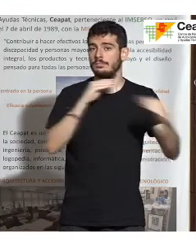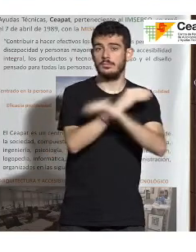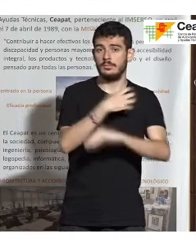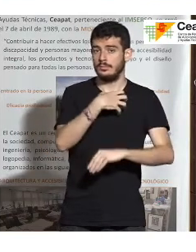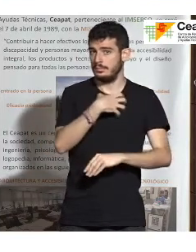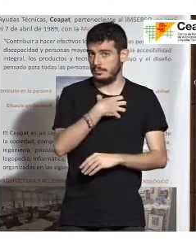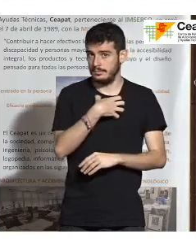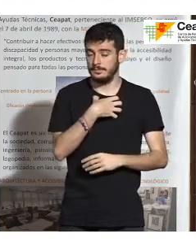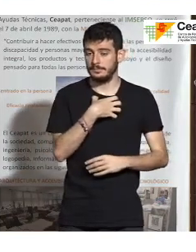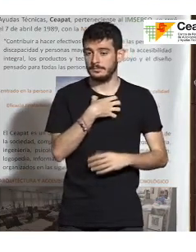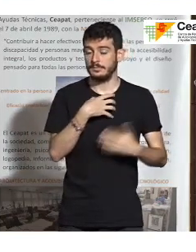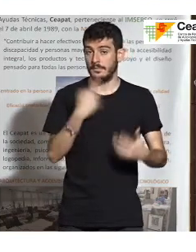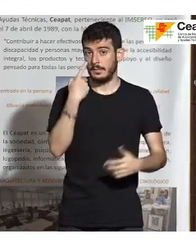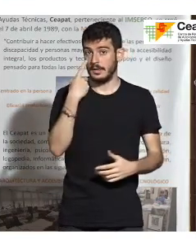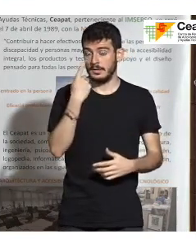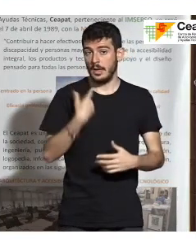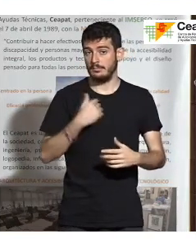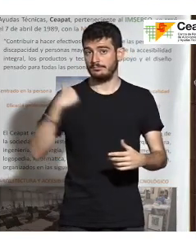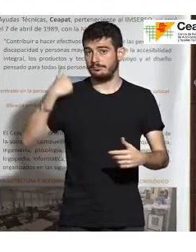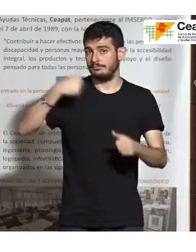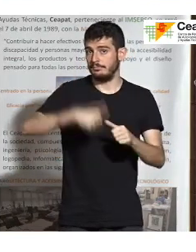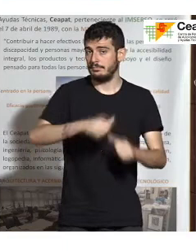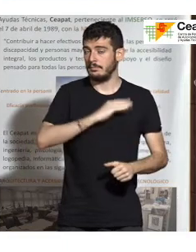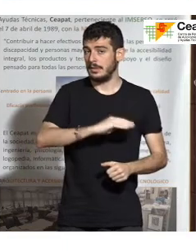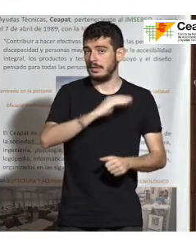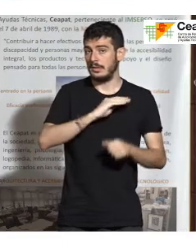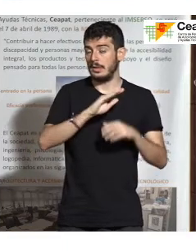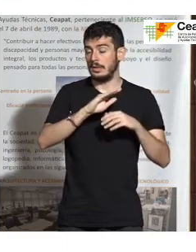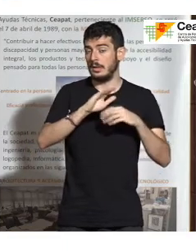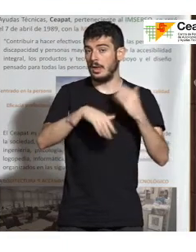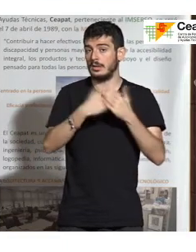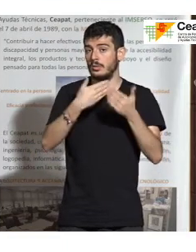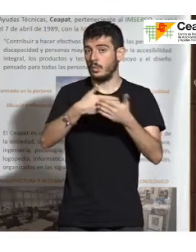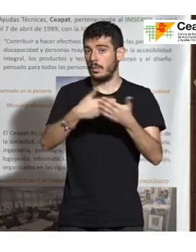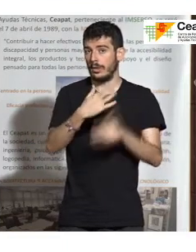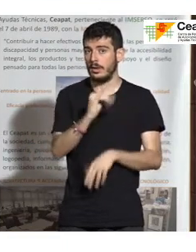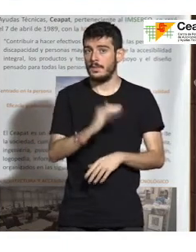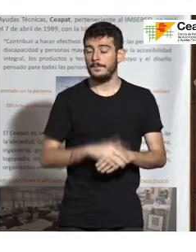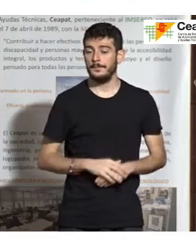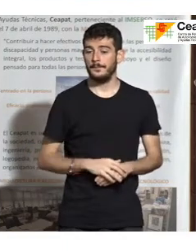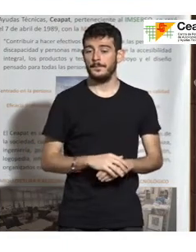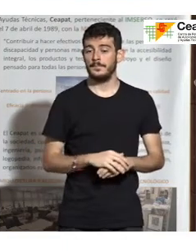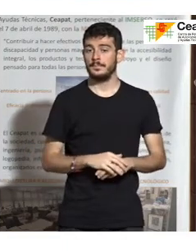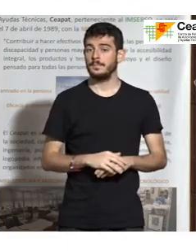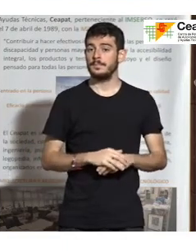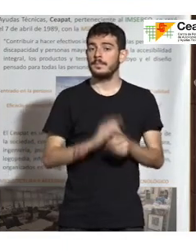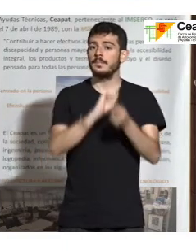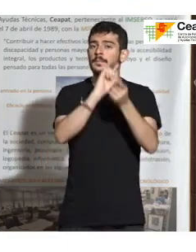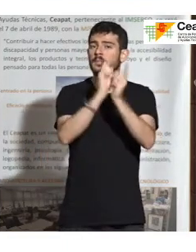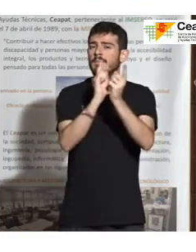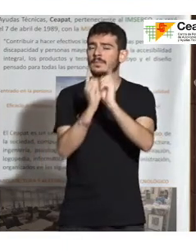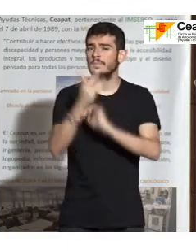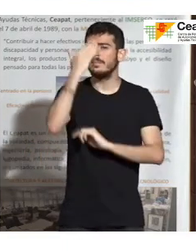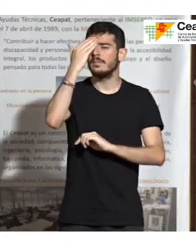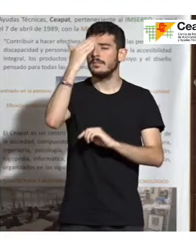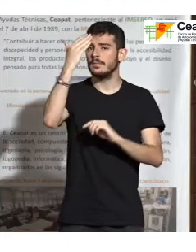Y veis que hemos tardado bastante en tener el documento. ¿Y cuáles son los principales cambios que es lo que